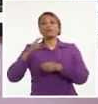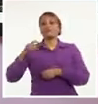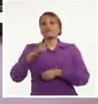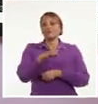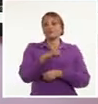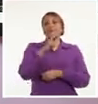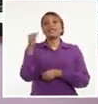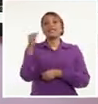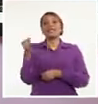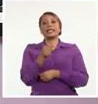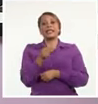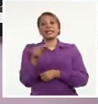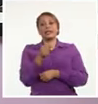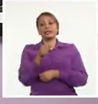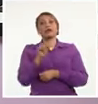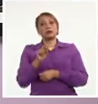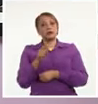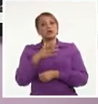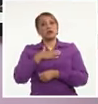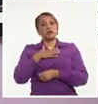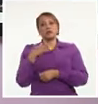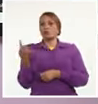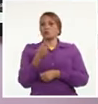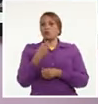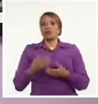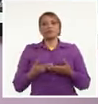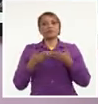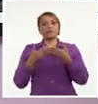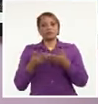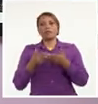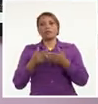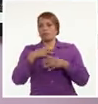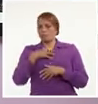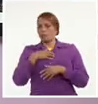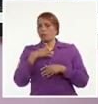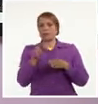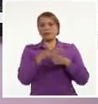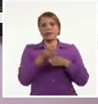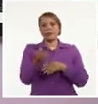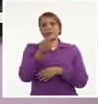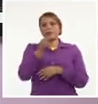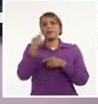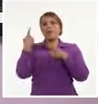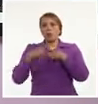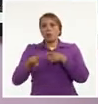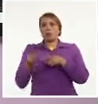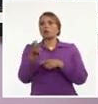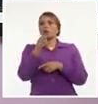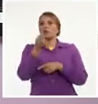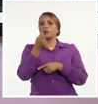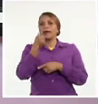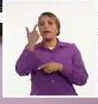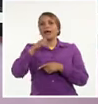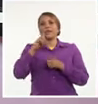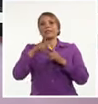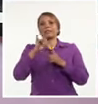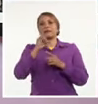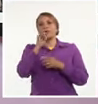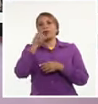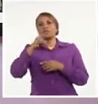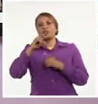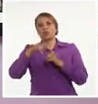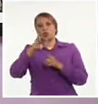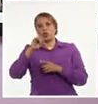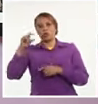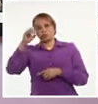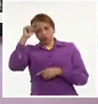-negativas, tuvimos toda la disponibilidad, decía la doctora, así como de otros antibióticos que fuimos aplicando. Así lo